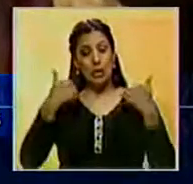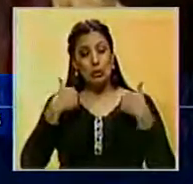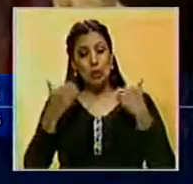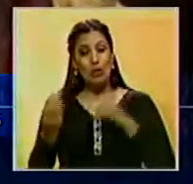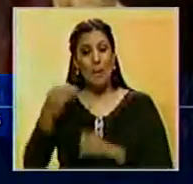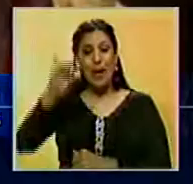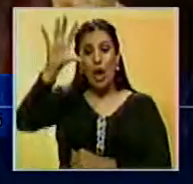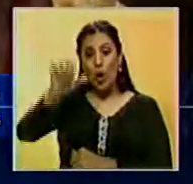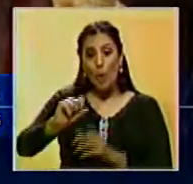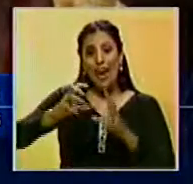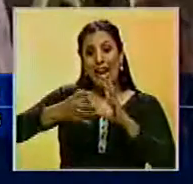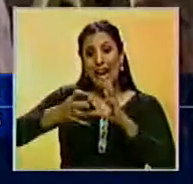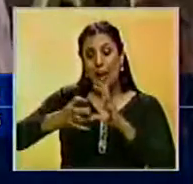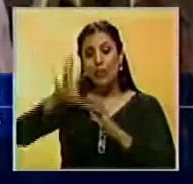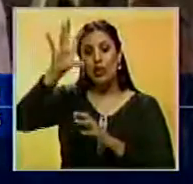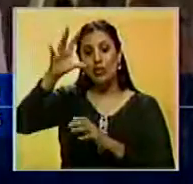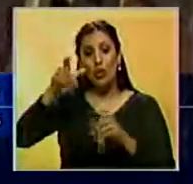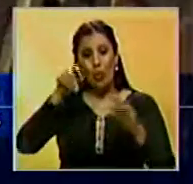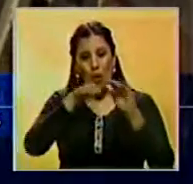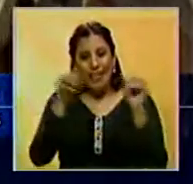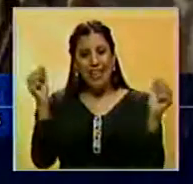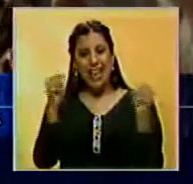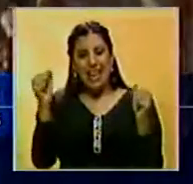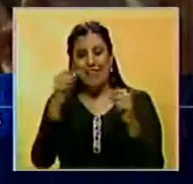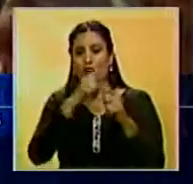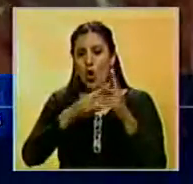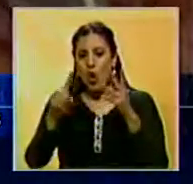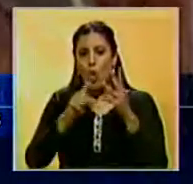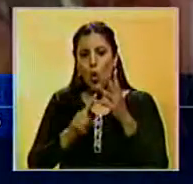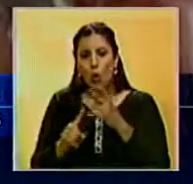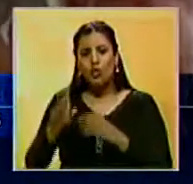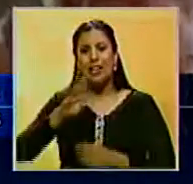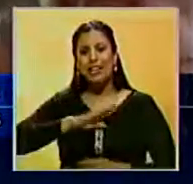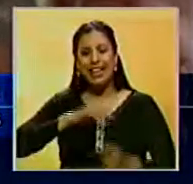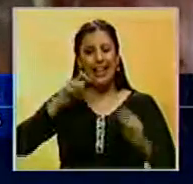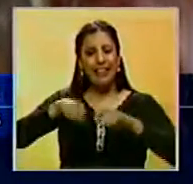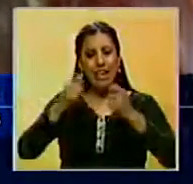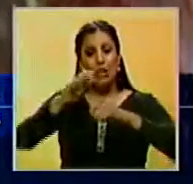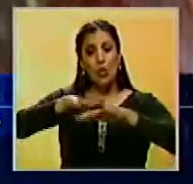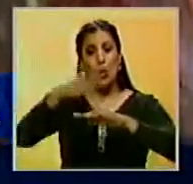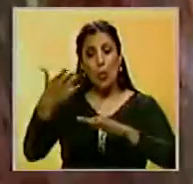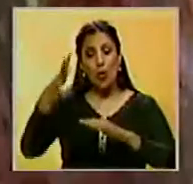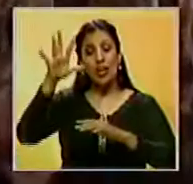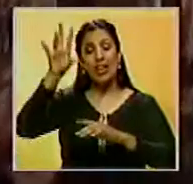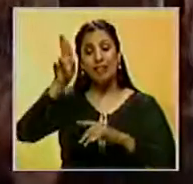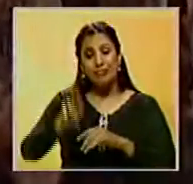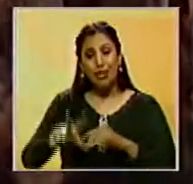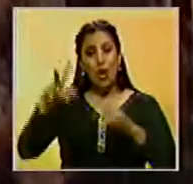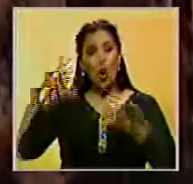compran los repuestos para las cavas y otro tipo de equipos que se les dañan producto de los constantes apagones.